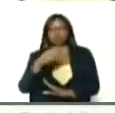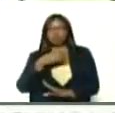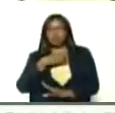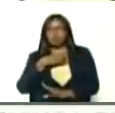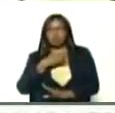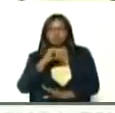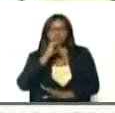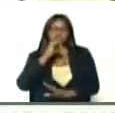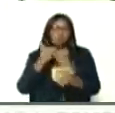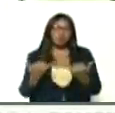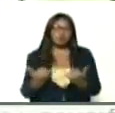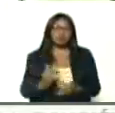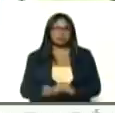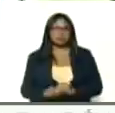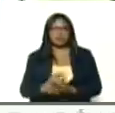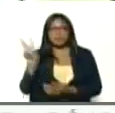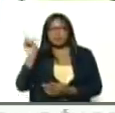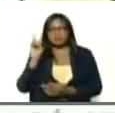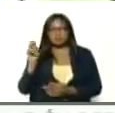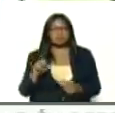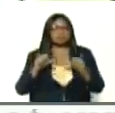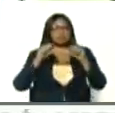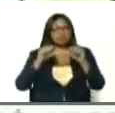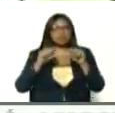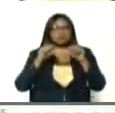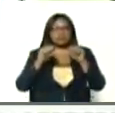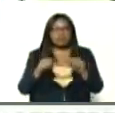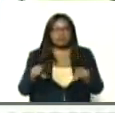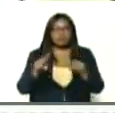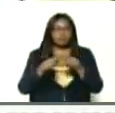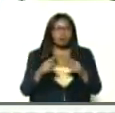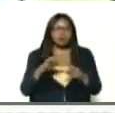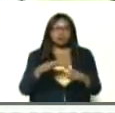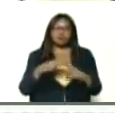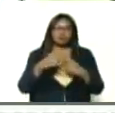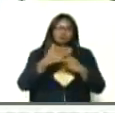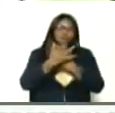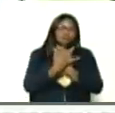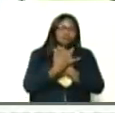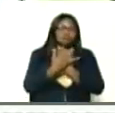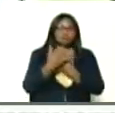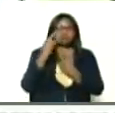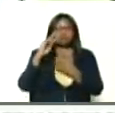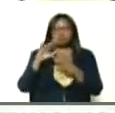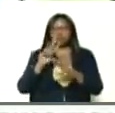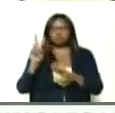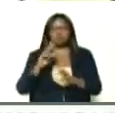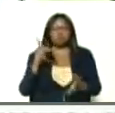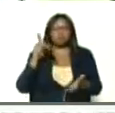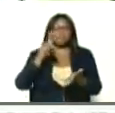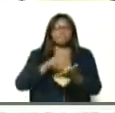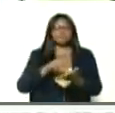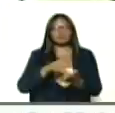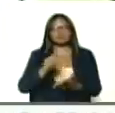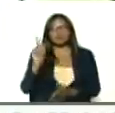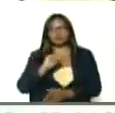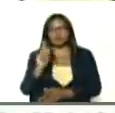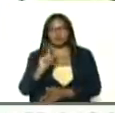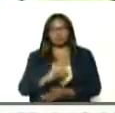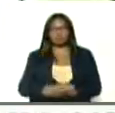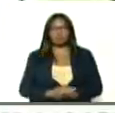así lo anuncio, Venezuela mantiene, la situación, de no clase presencial,